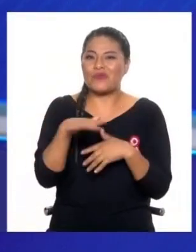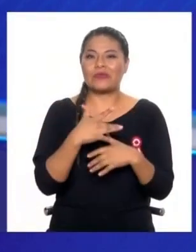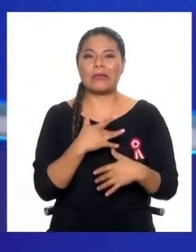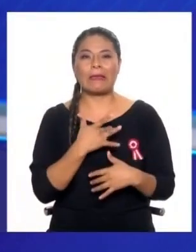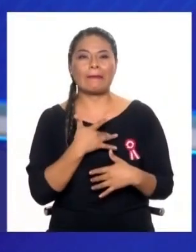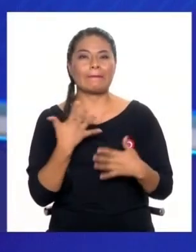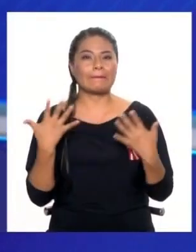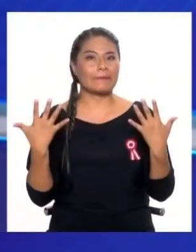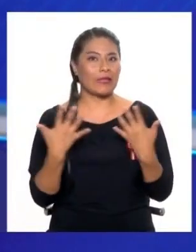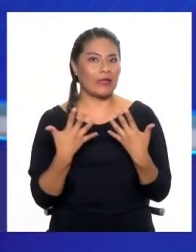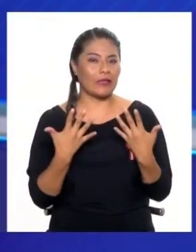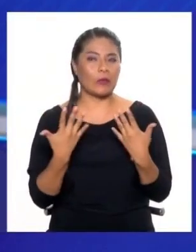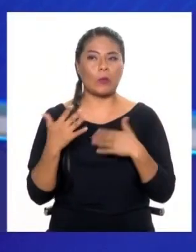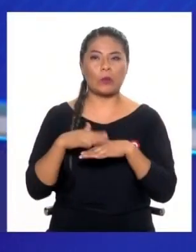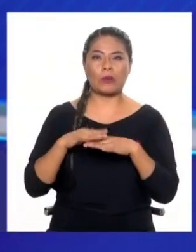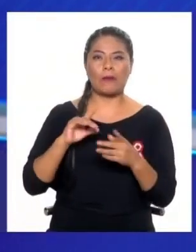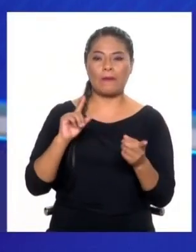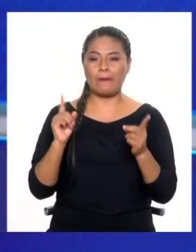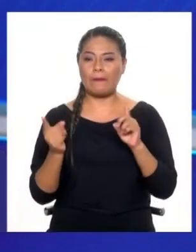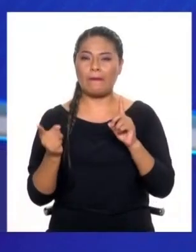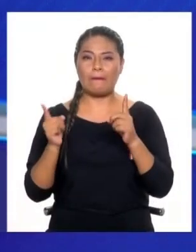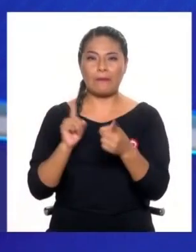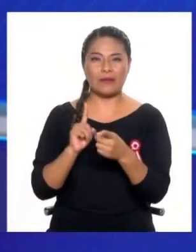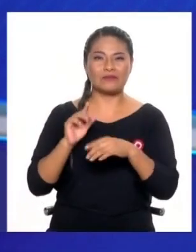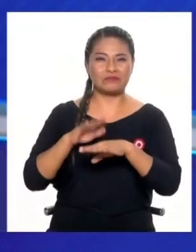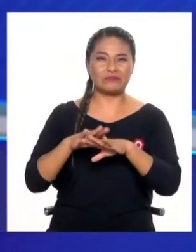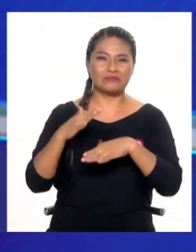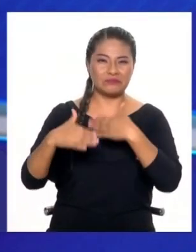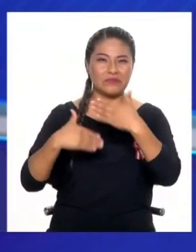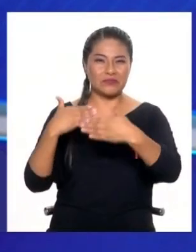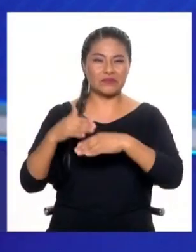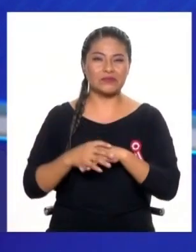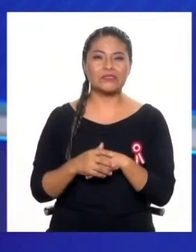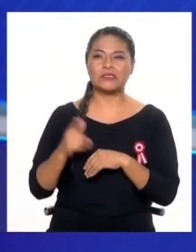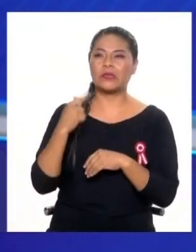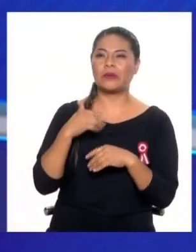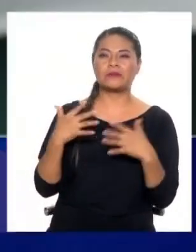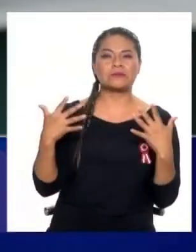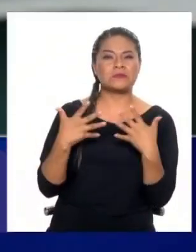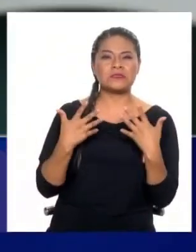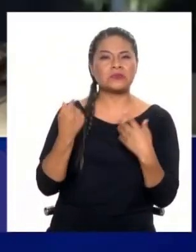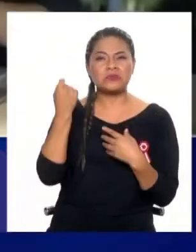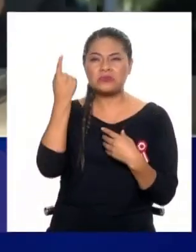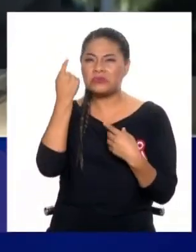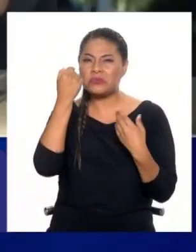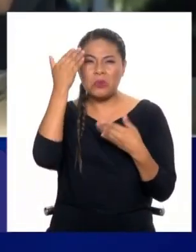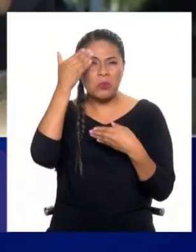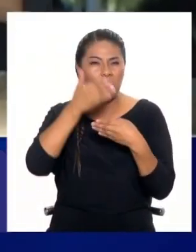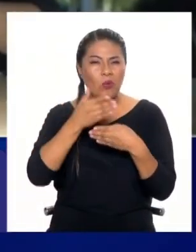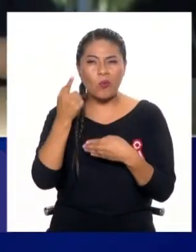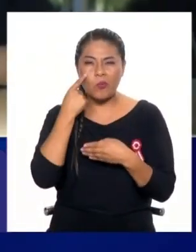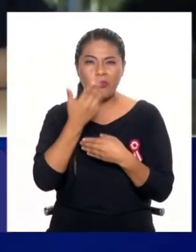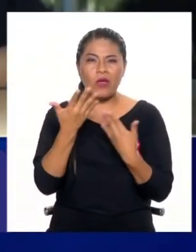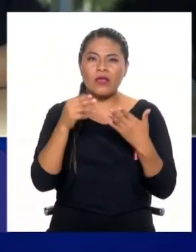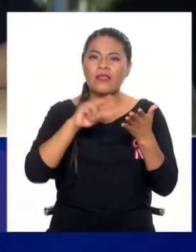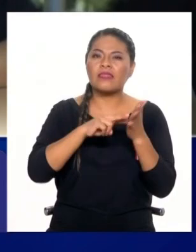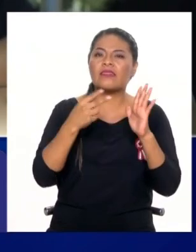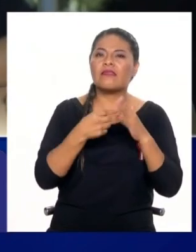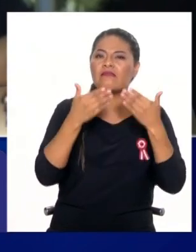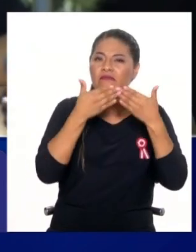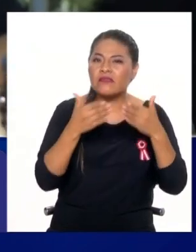cambio de los puestos laborales es un miedo más basado en desconocimiento de lo que significa esto, ¿no?